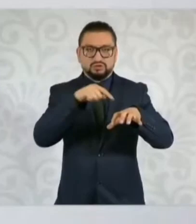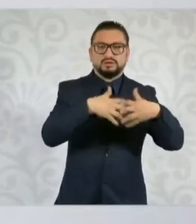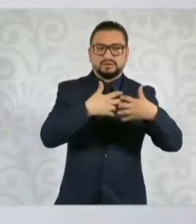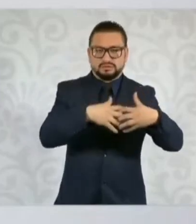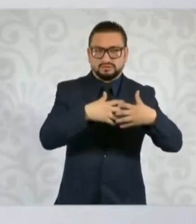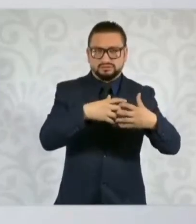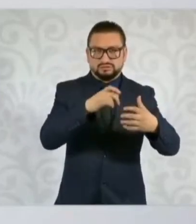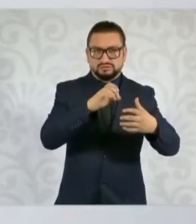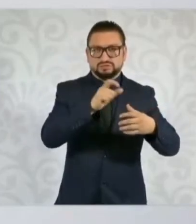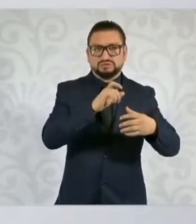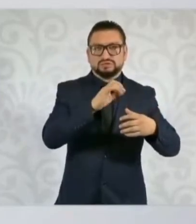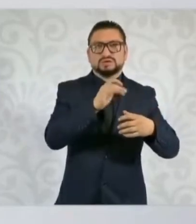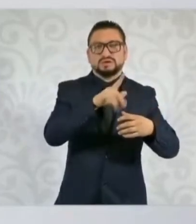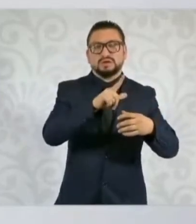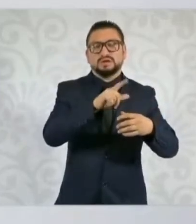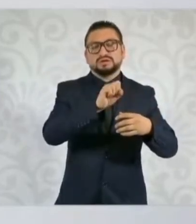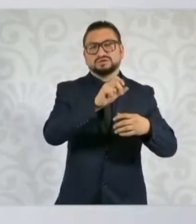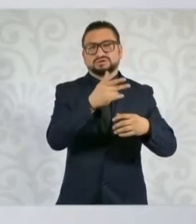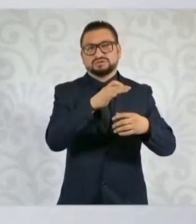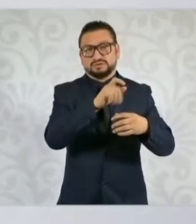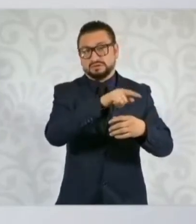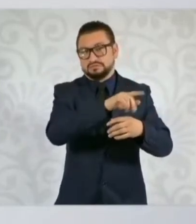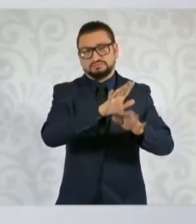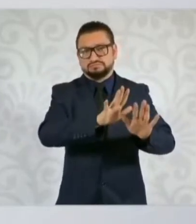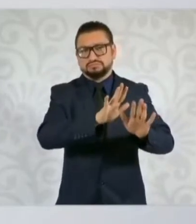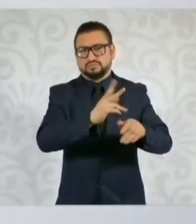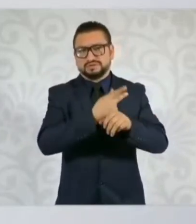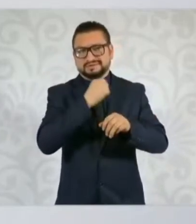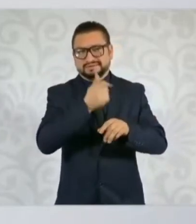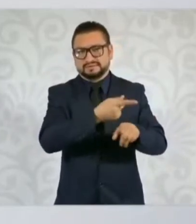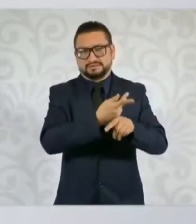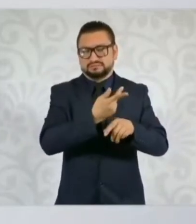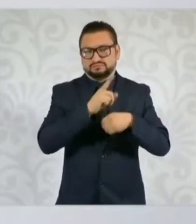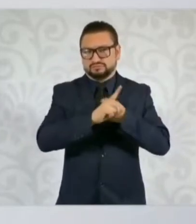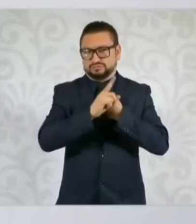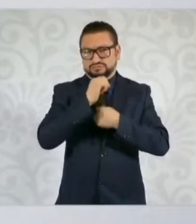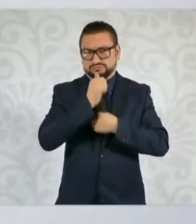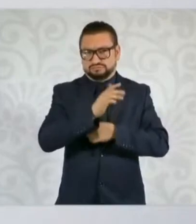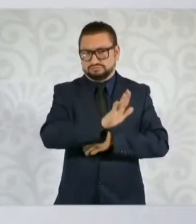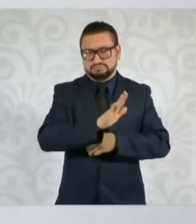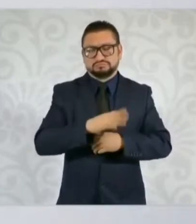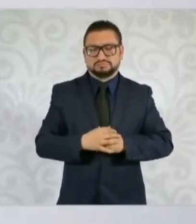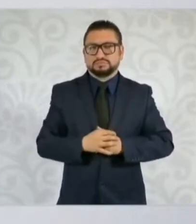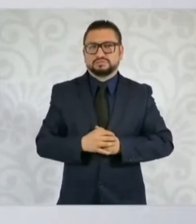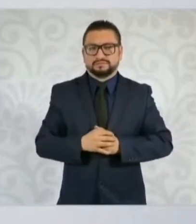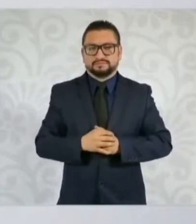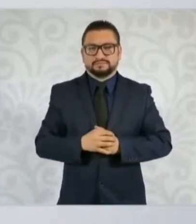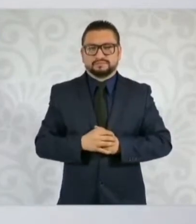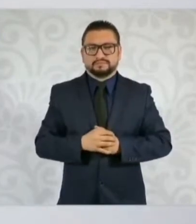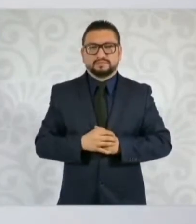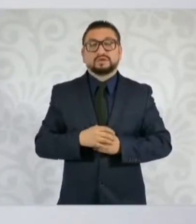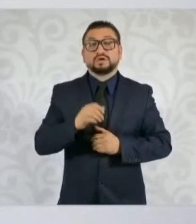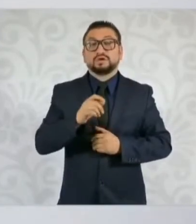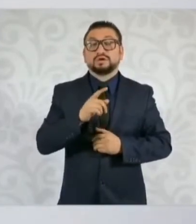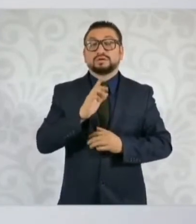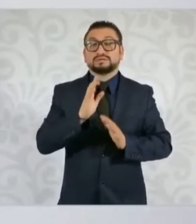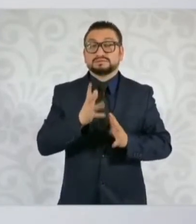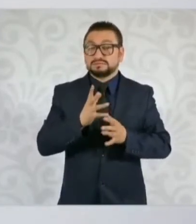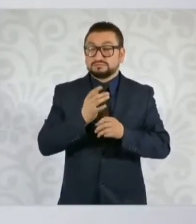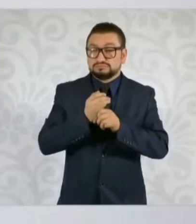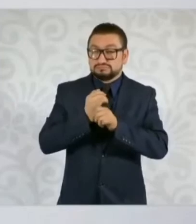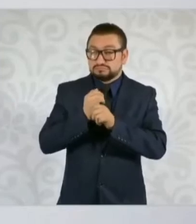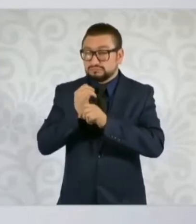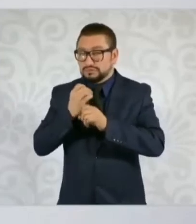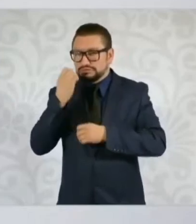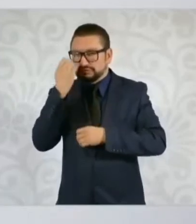Shell. Esa parte quedó aislada, no tiene ninguna afectación. Una vez que se decida el